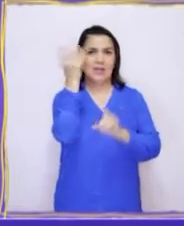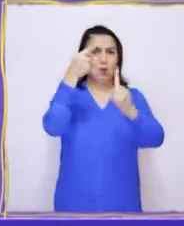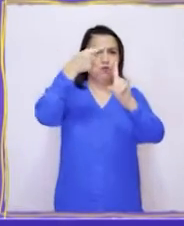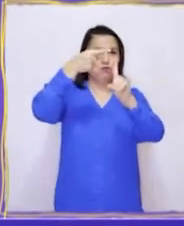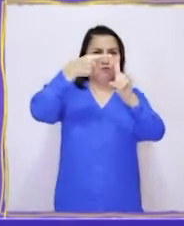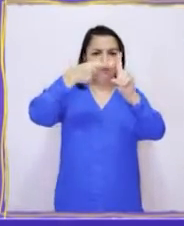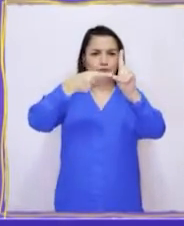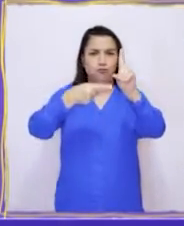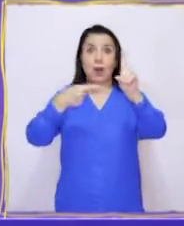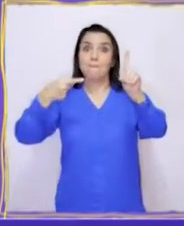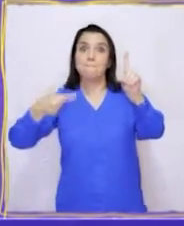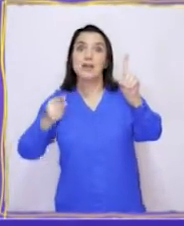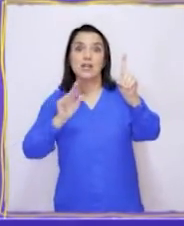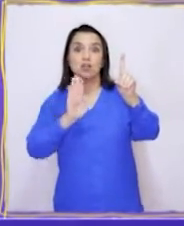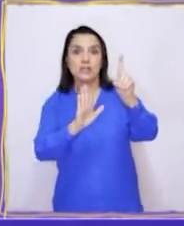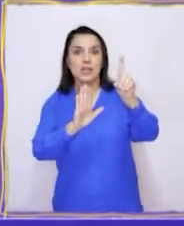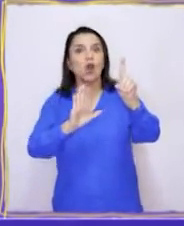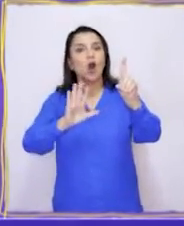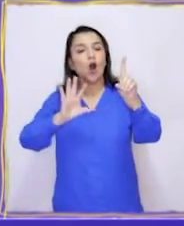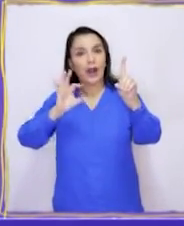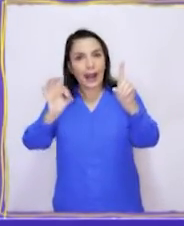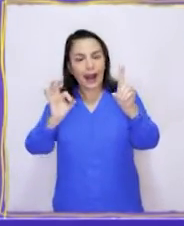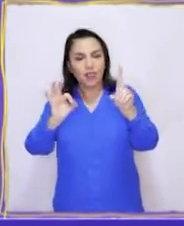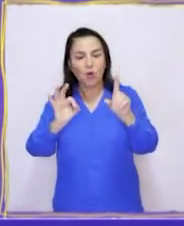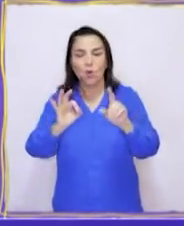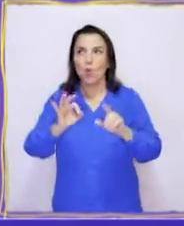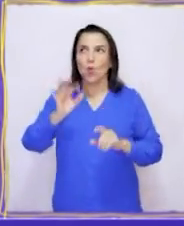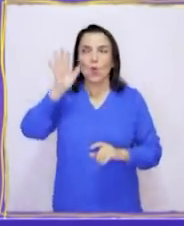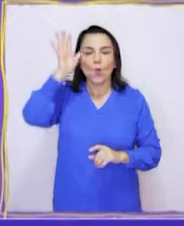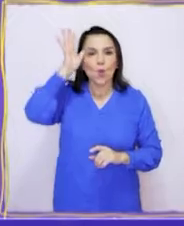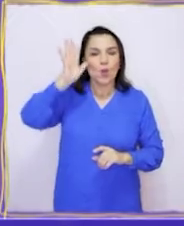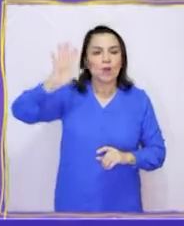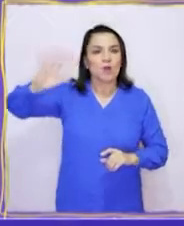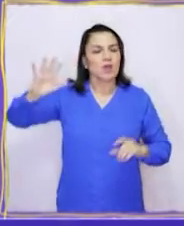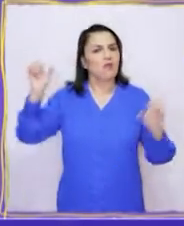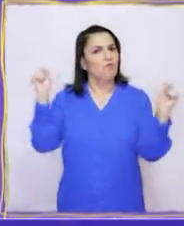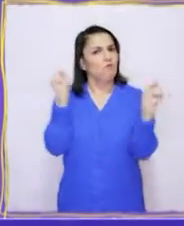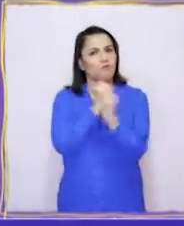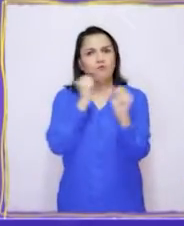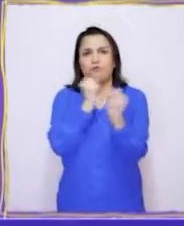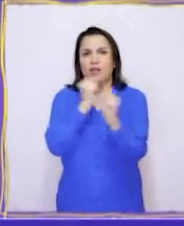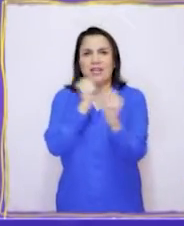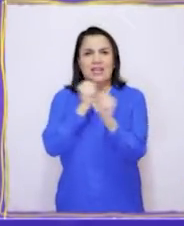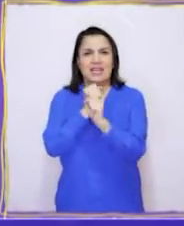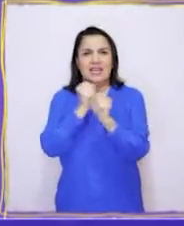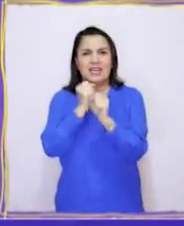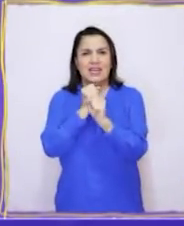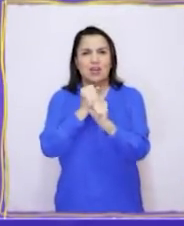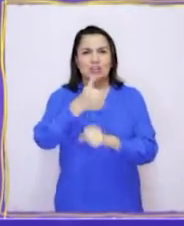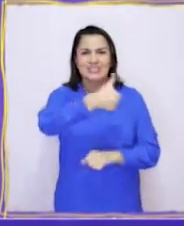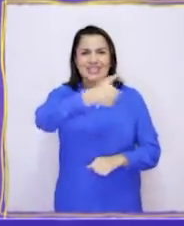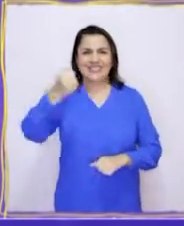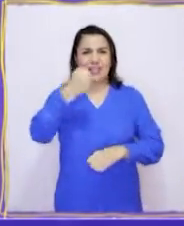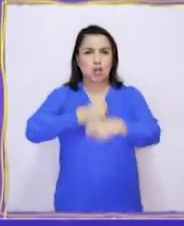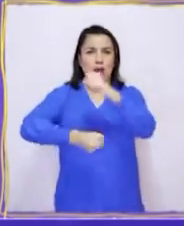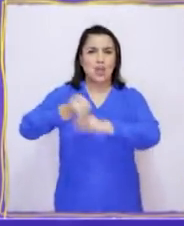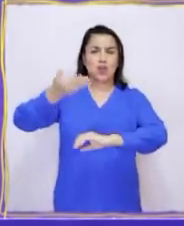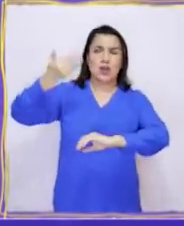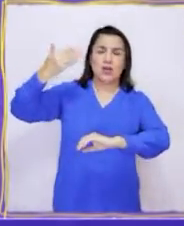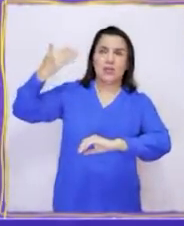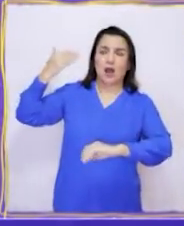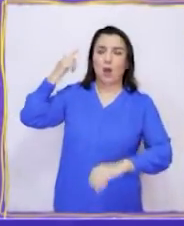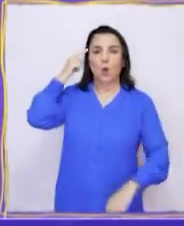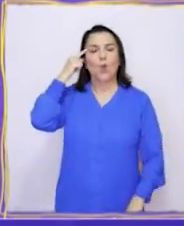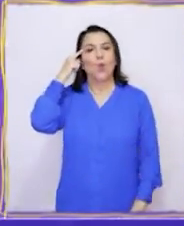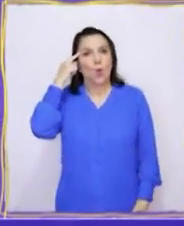5 grados Celsius. ¿Se imaginan lo que es vivir con estas frías temperaturas hace más de 600 años atrás?